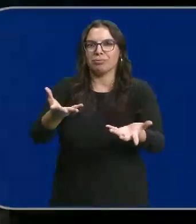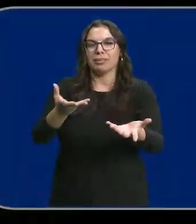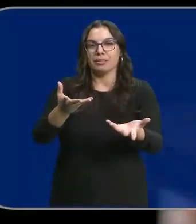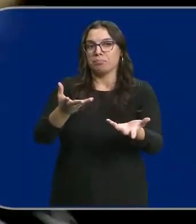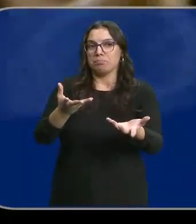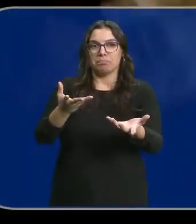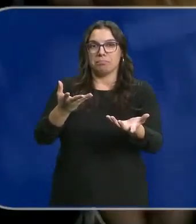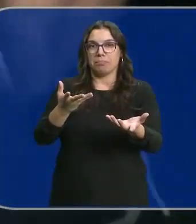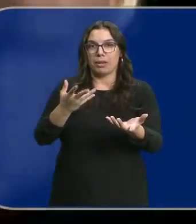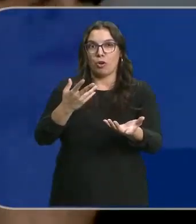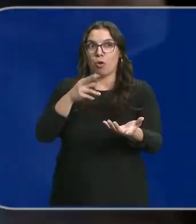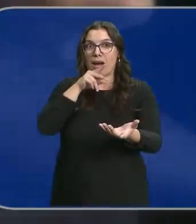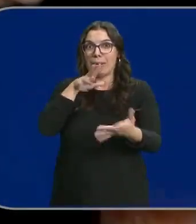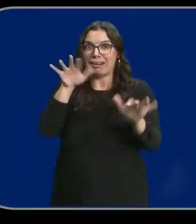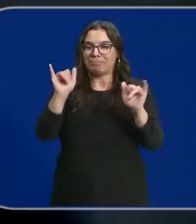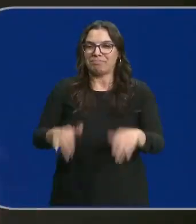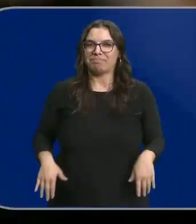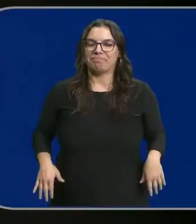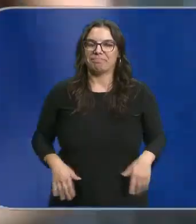sin apenas mover los labios.